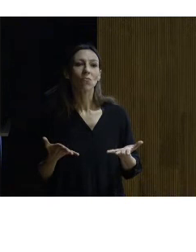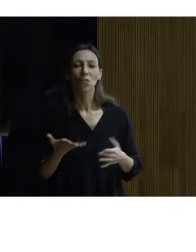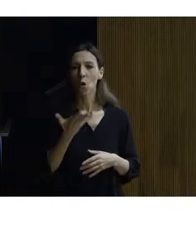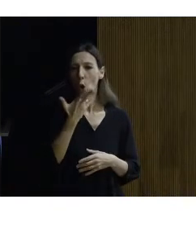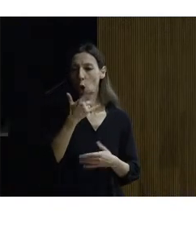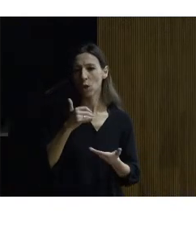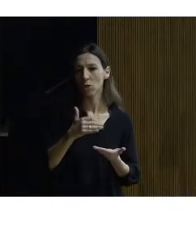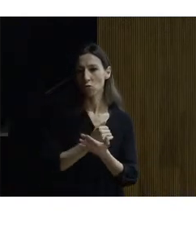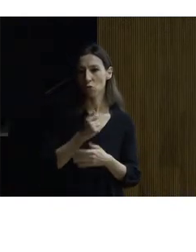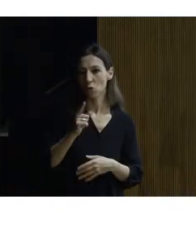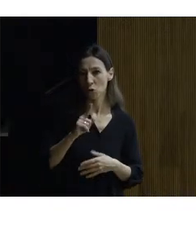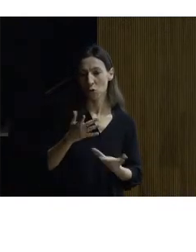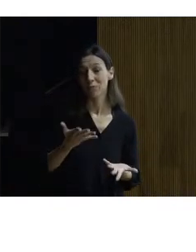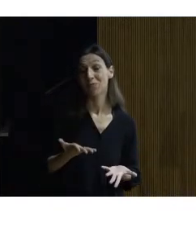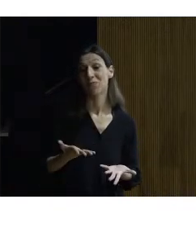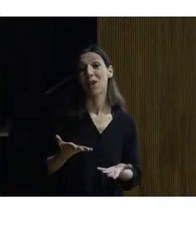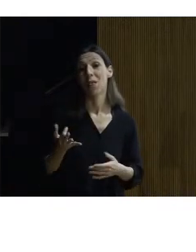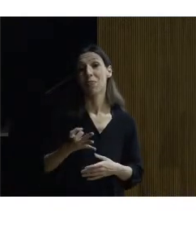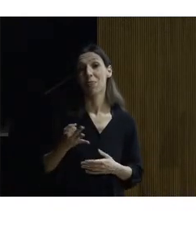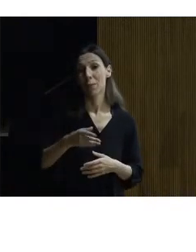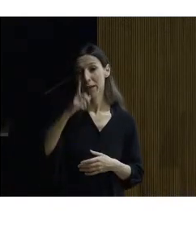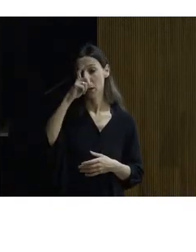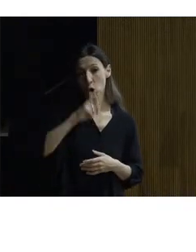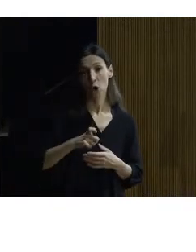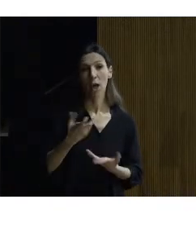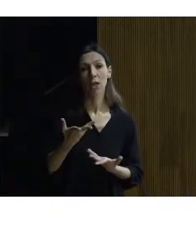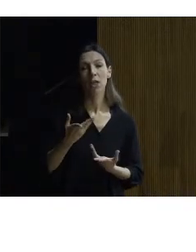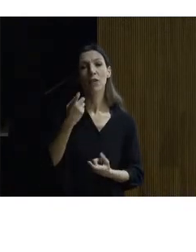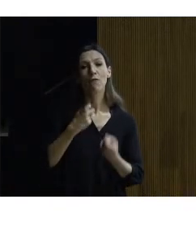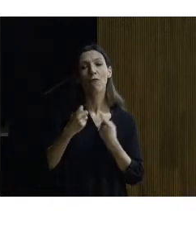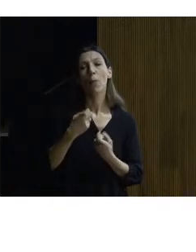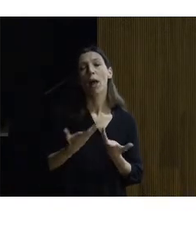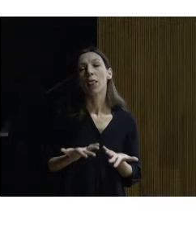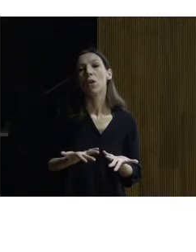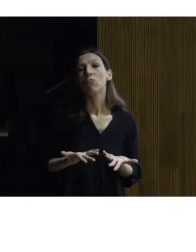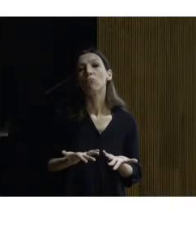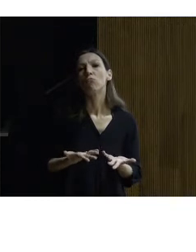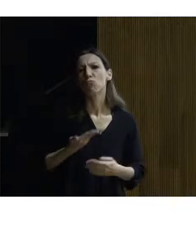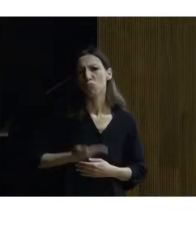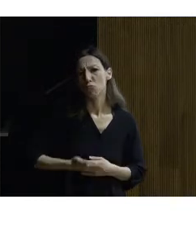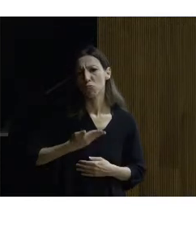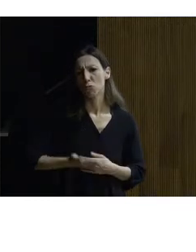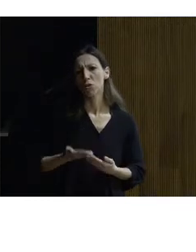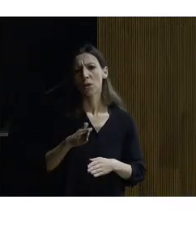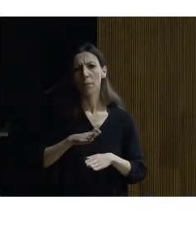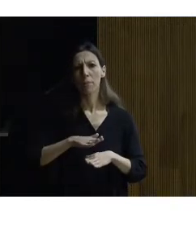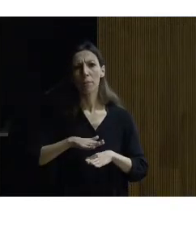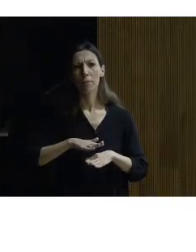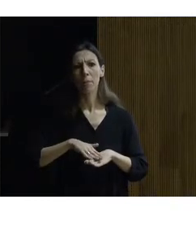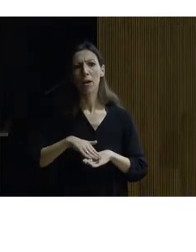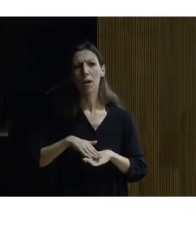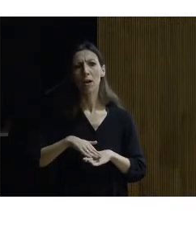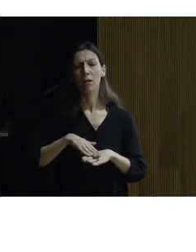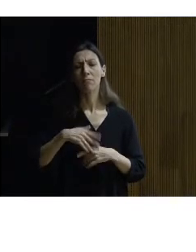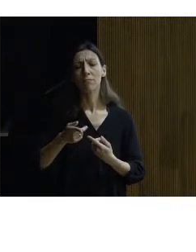conviene en este caso recordar algunos datos que son relevantes para el objeto de